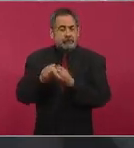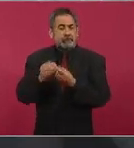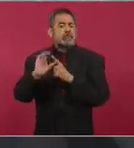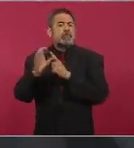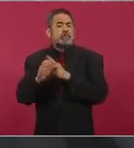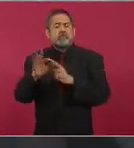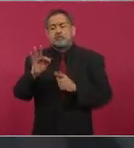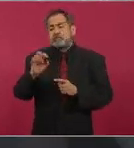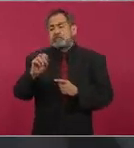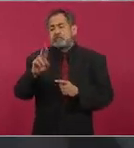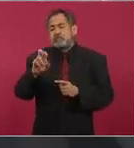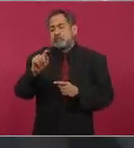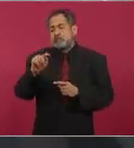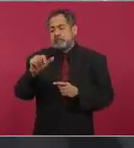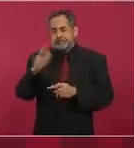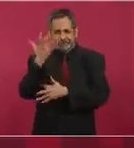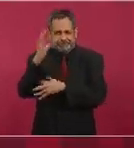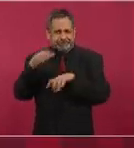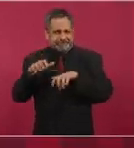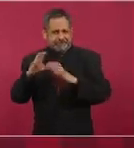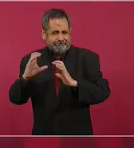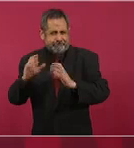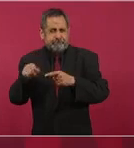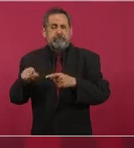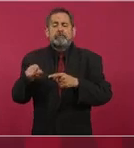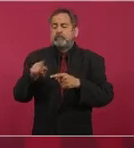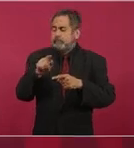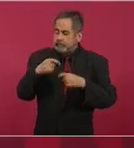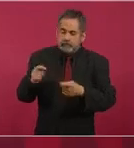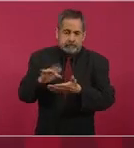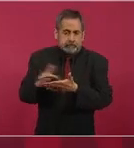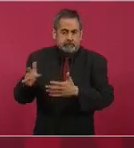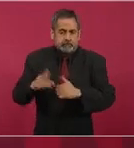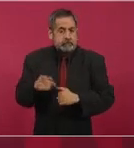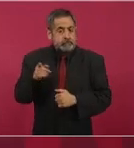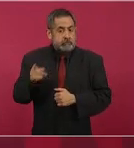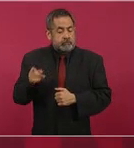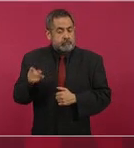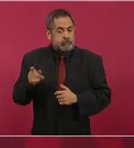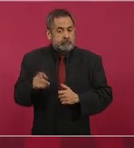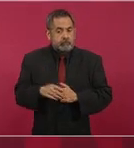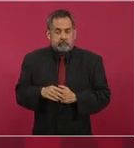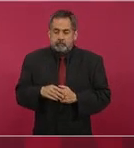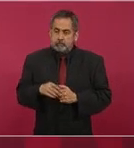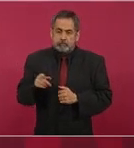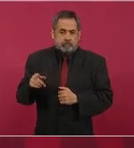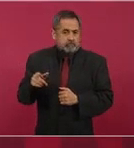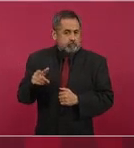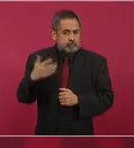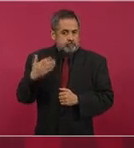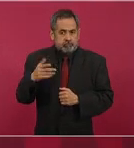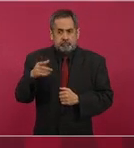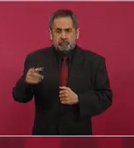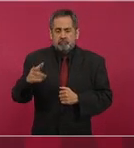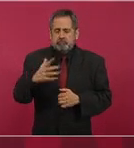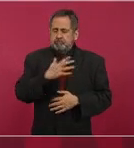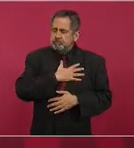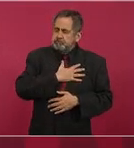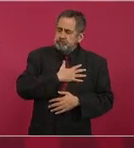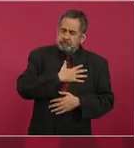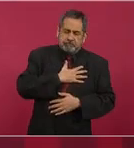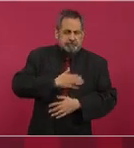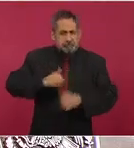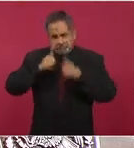que tienen mucha vocación